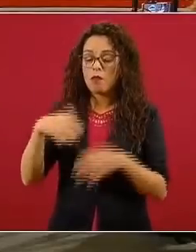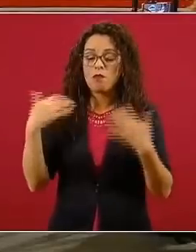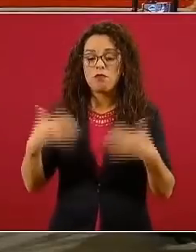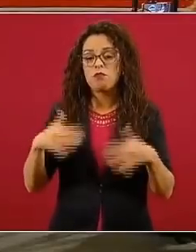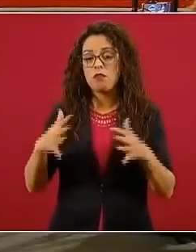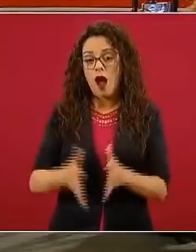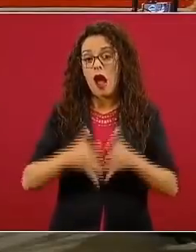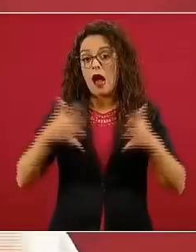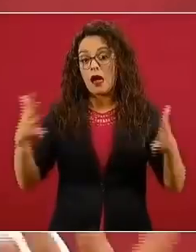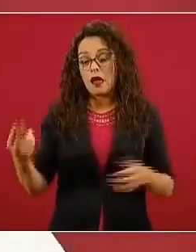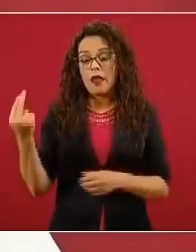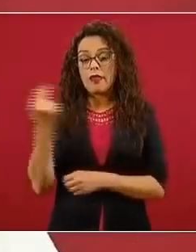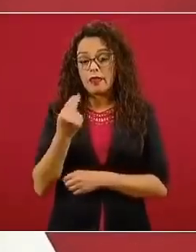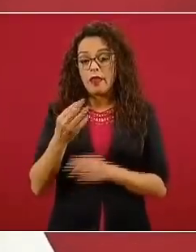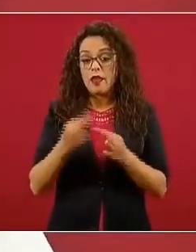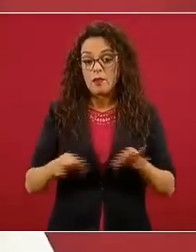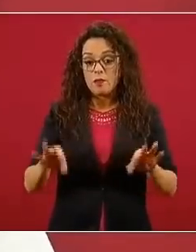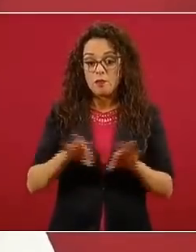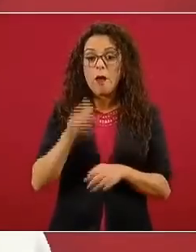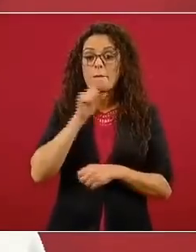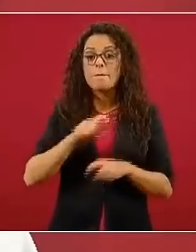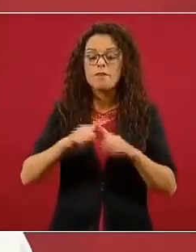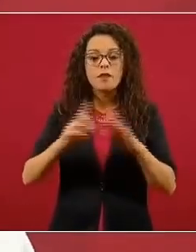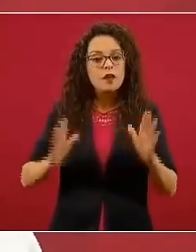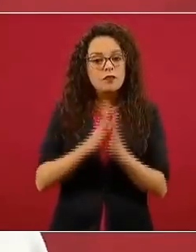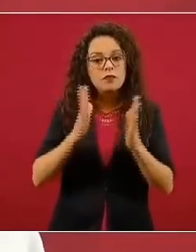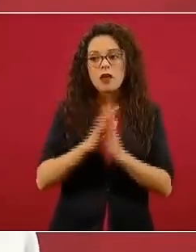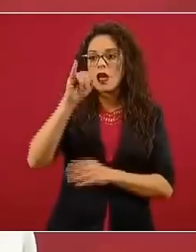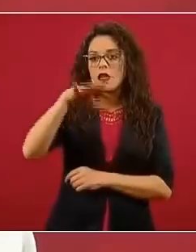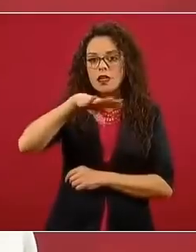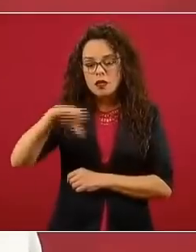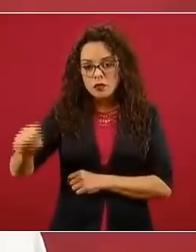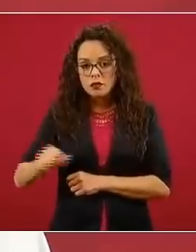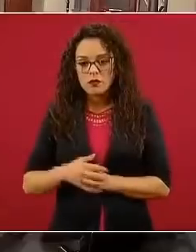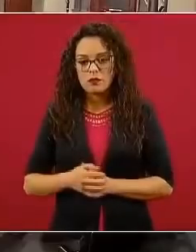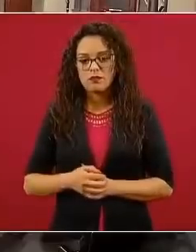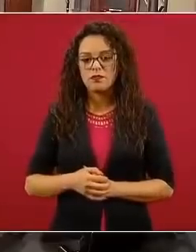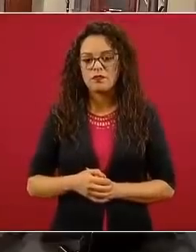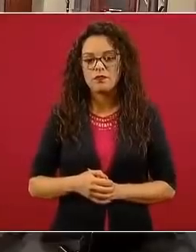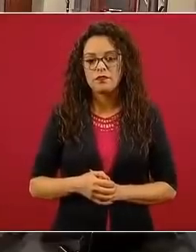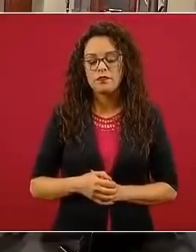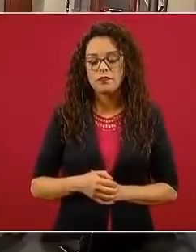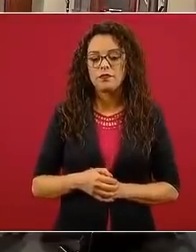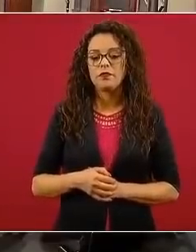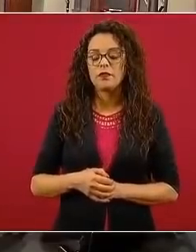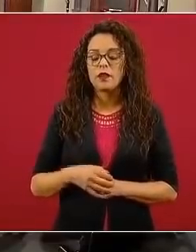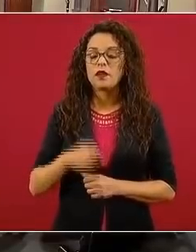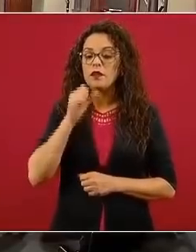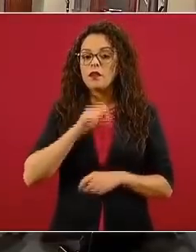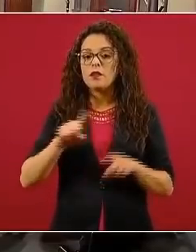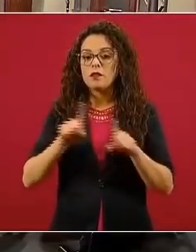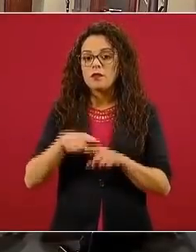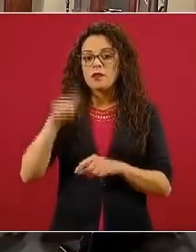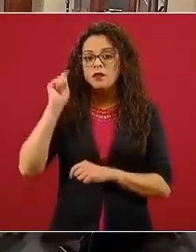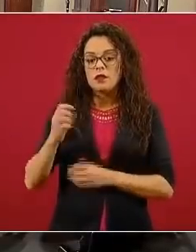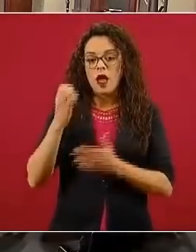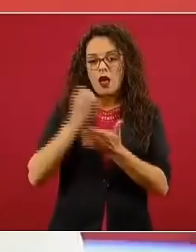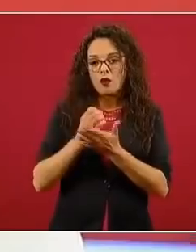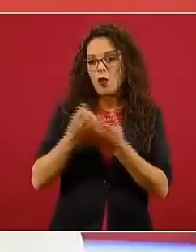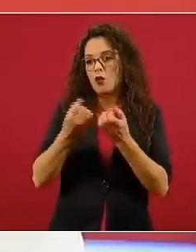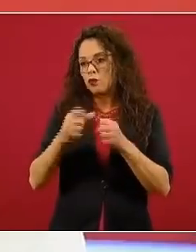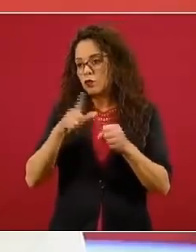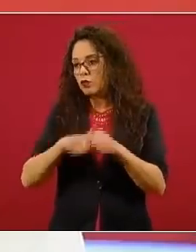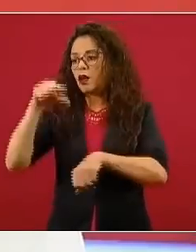que permea. Participó el Instituto Mexicano del Seguro Social, tanto la Dirección de Prestaciones Médicas como la de Prestaciones Económicas y